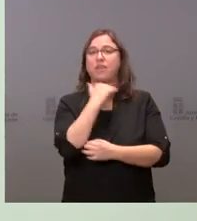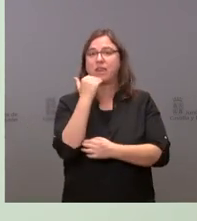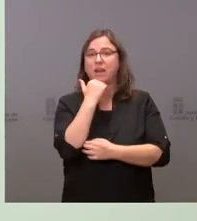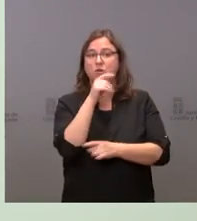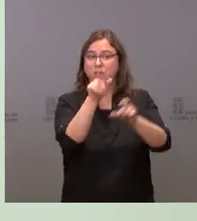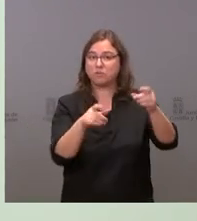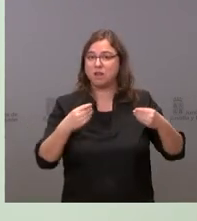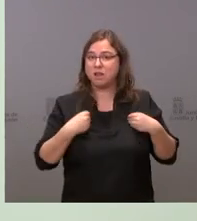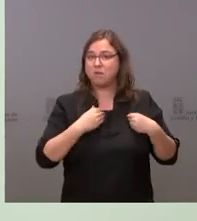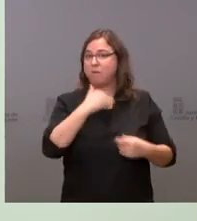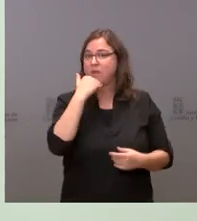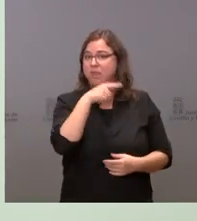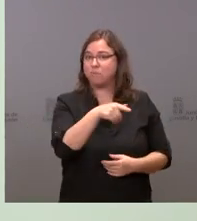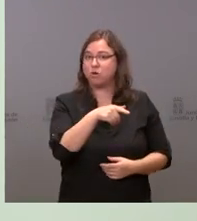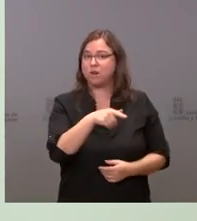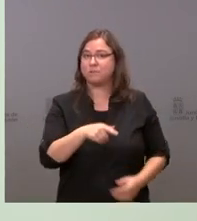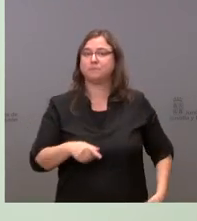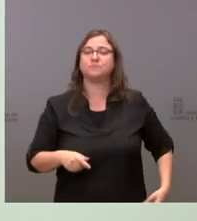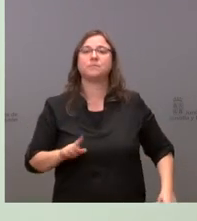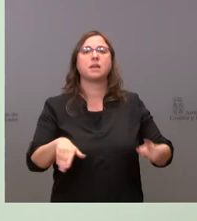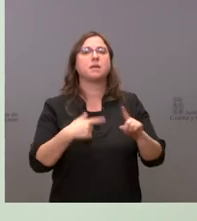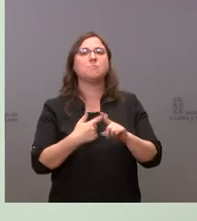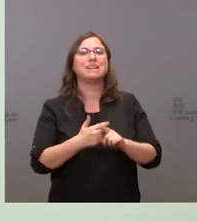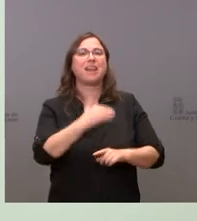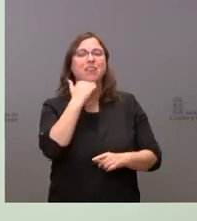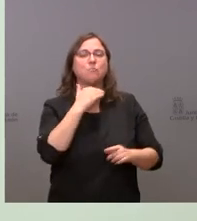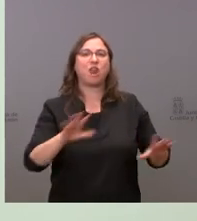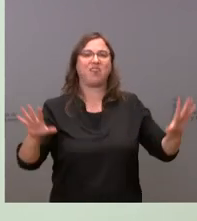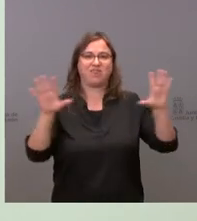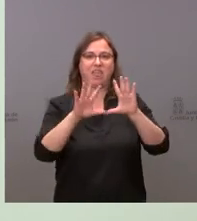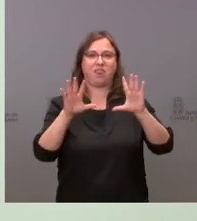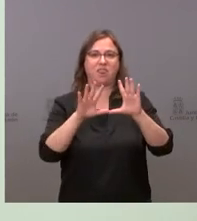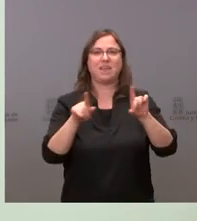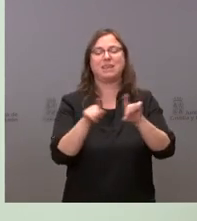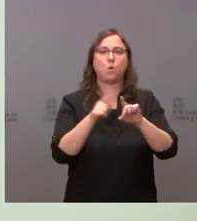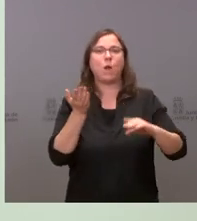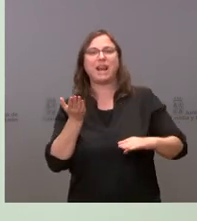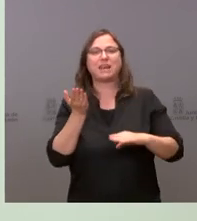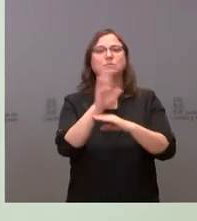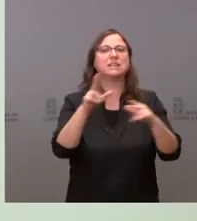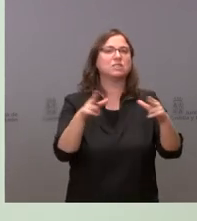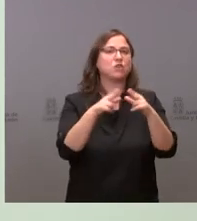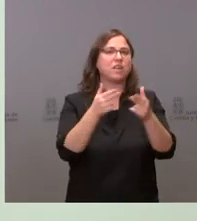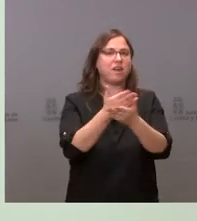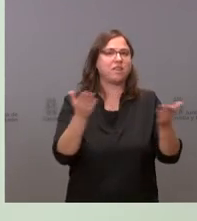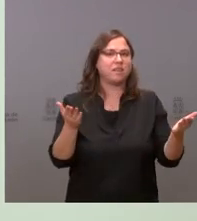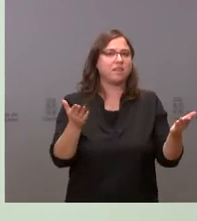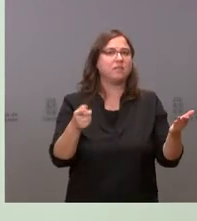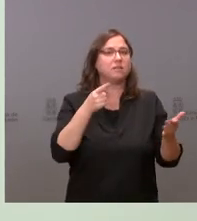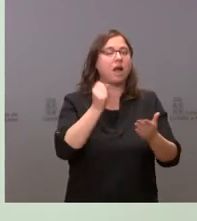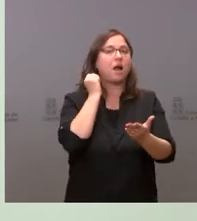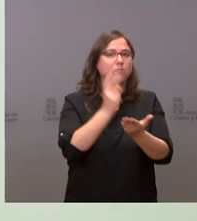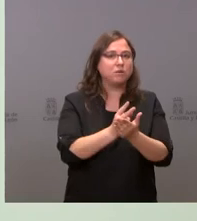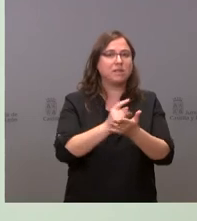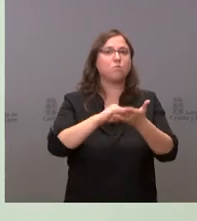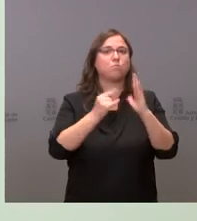población de Zamora en su conjunto y Zamora 10 como digamos representante de la sociedad civil era apostar por